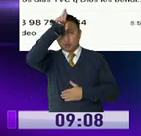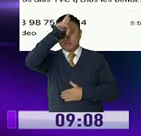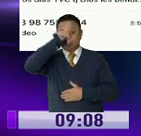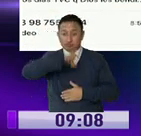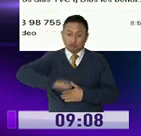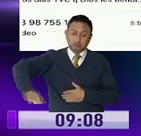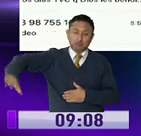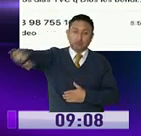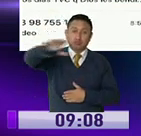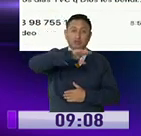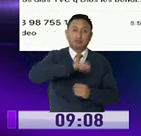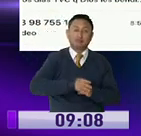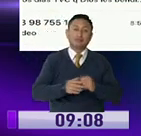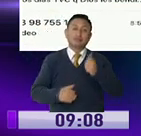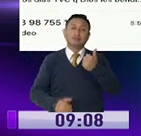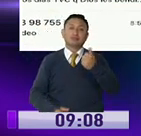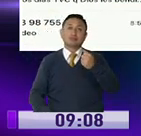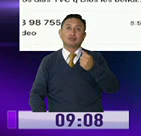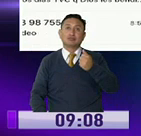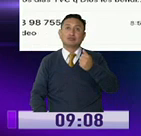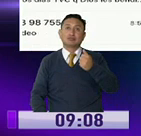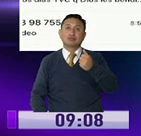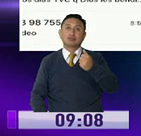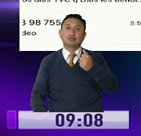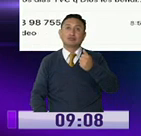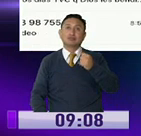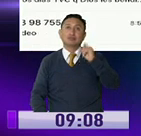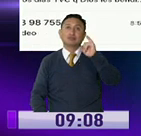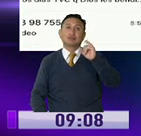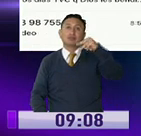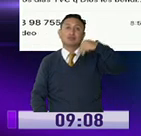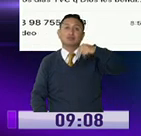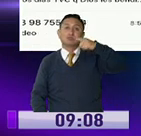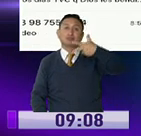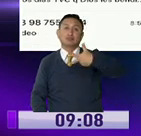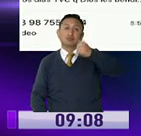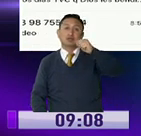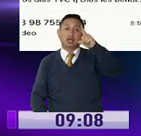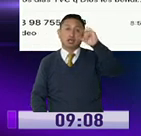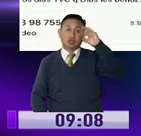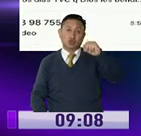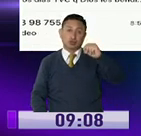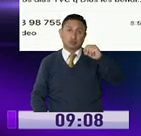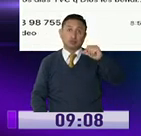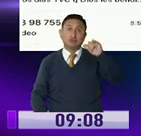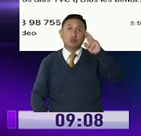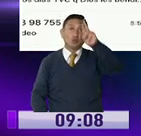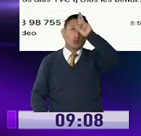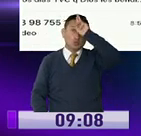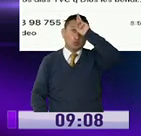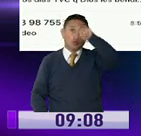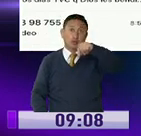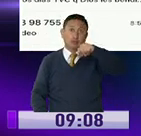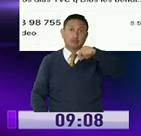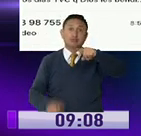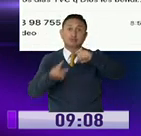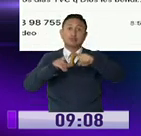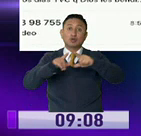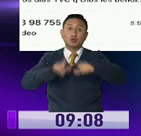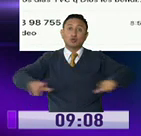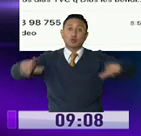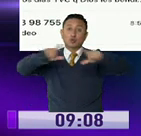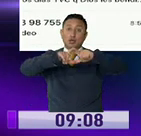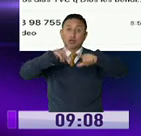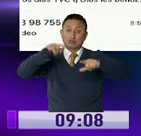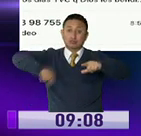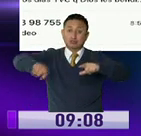aledaños como San Vicente y Chalillo, Albornoz, esto es allá en el Cantón Rumiñahue. Son varios lugares en donde